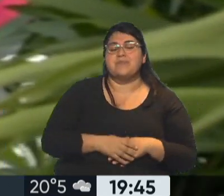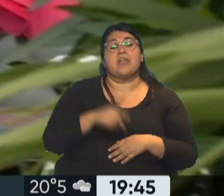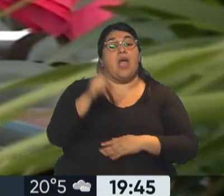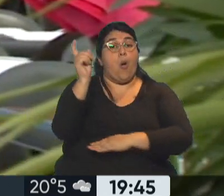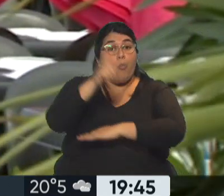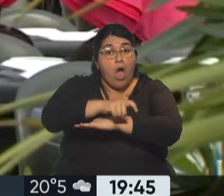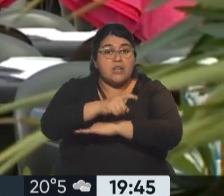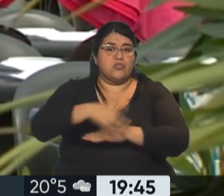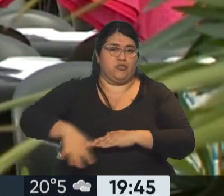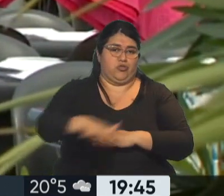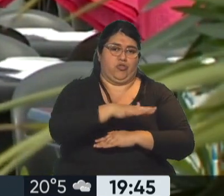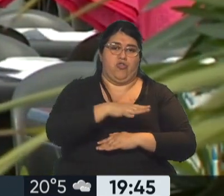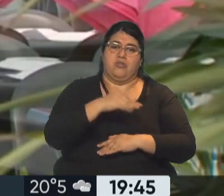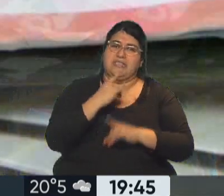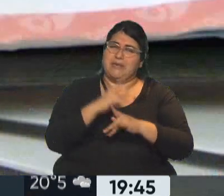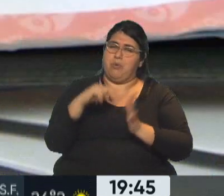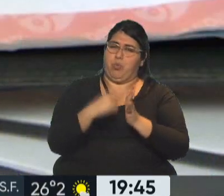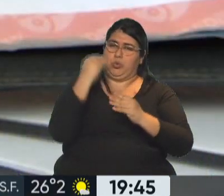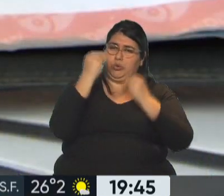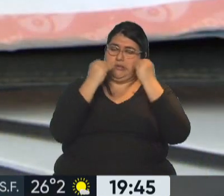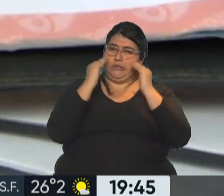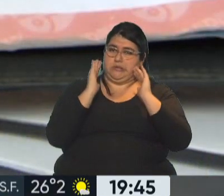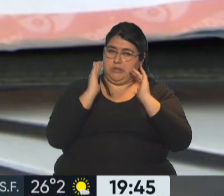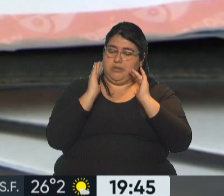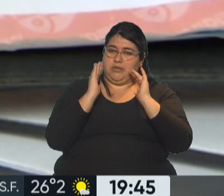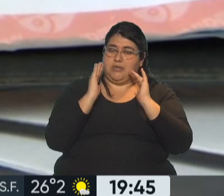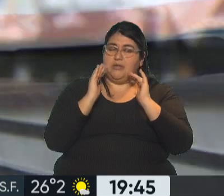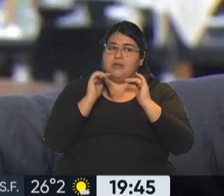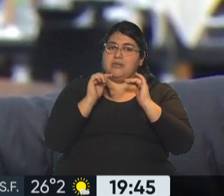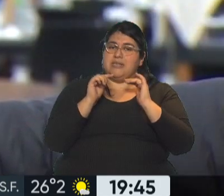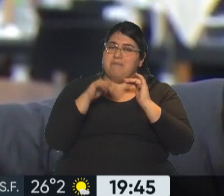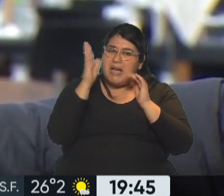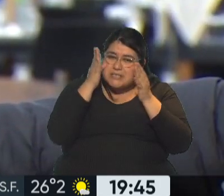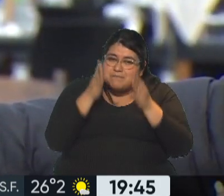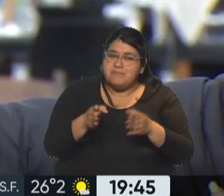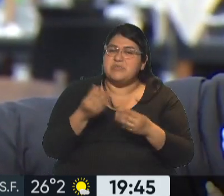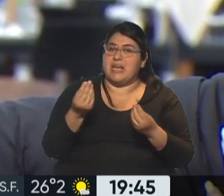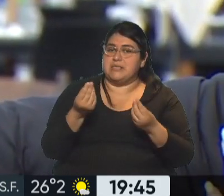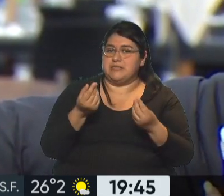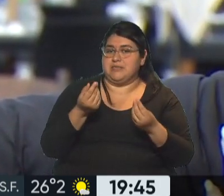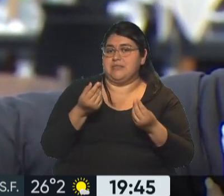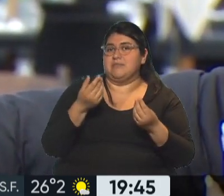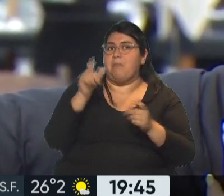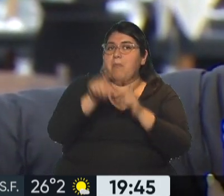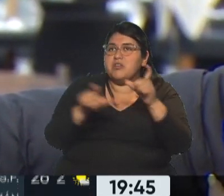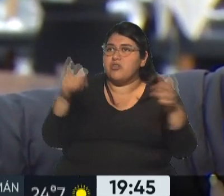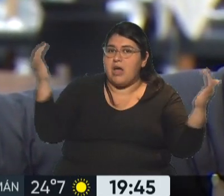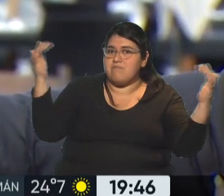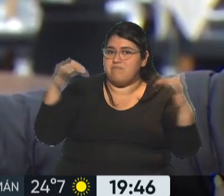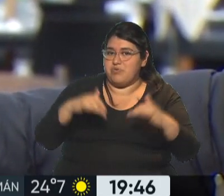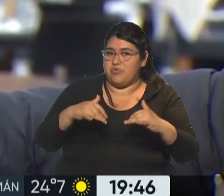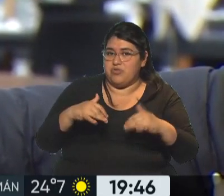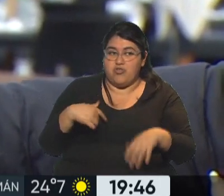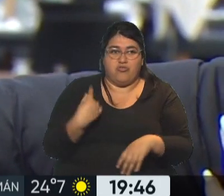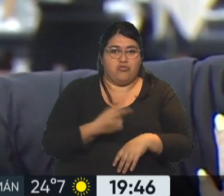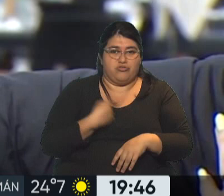nosotros tenemos una preocupación, porque nosotros apuntamos más a la cantidad de gente, así que tenemos que tener,